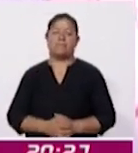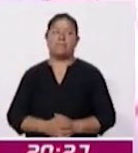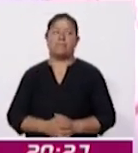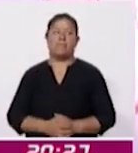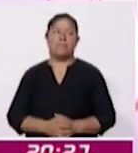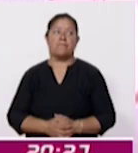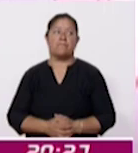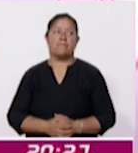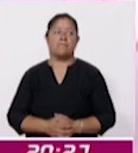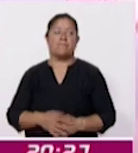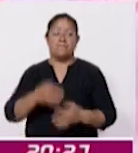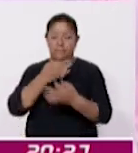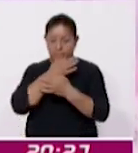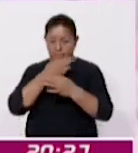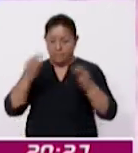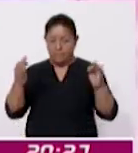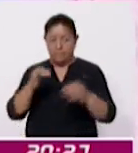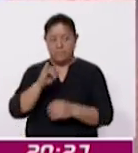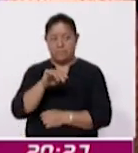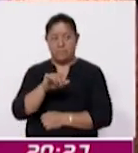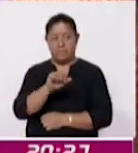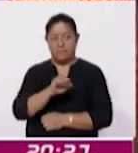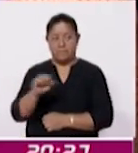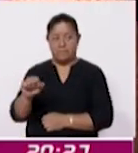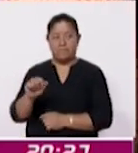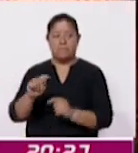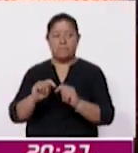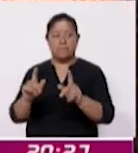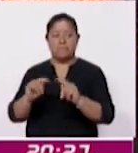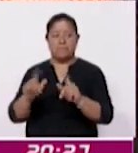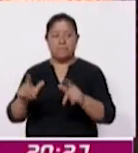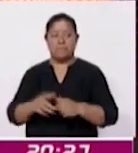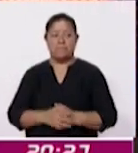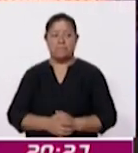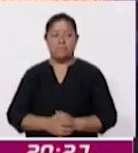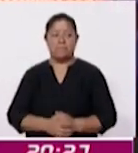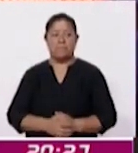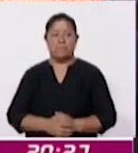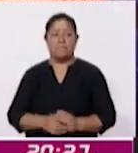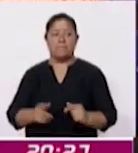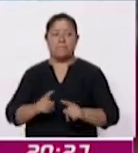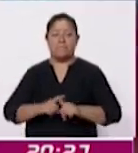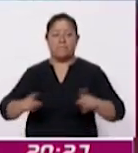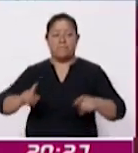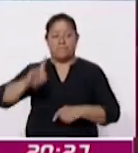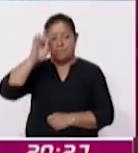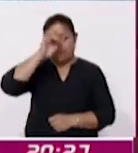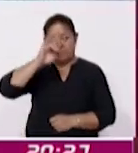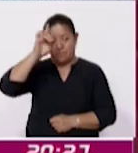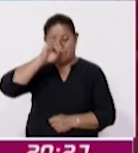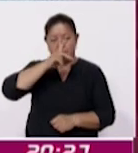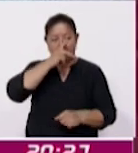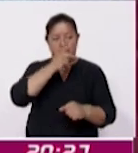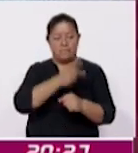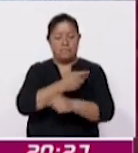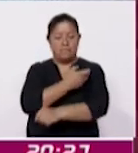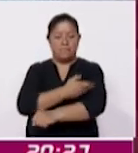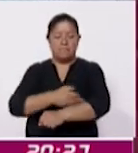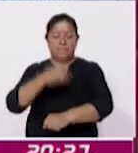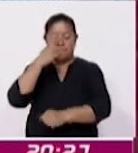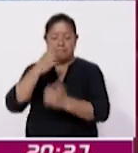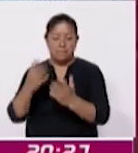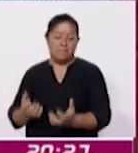Emite la delegación del Instituto Mexicano del Seguro Social de Tlaxcala una serie de recomendaciones a los padres de familia para